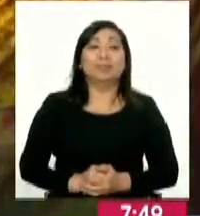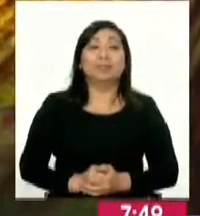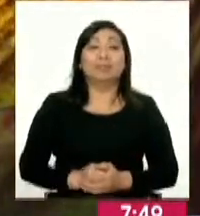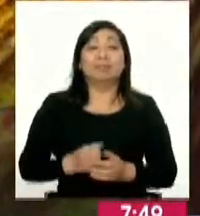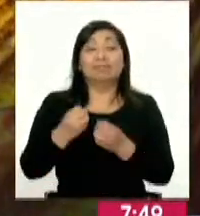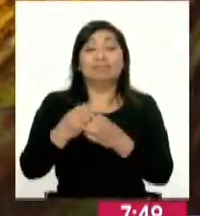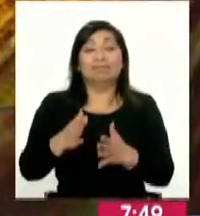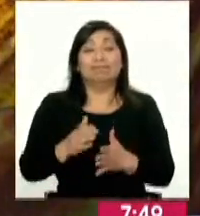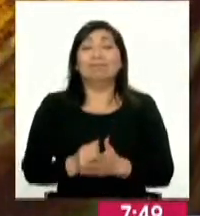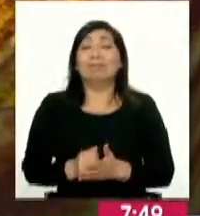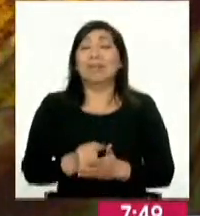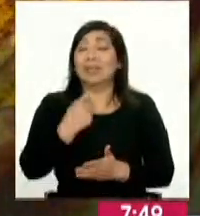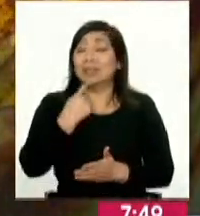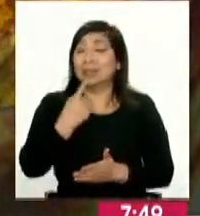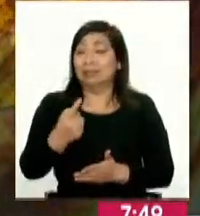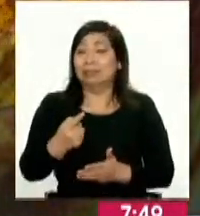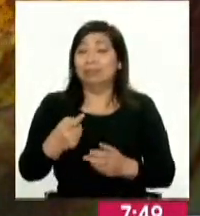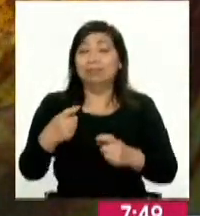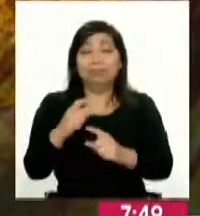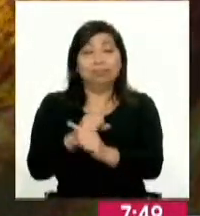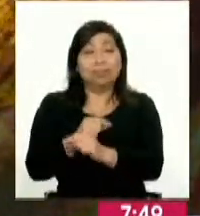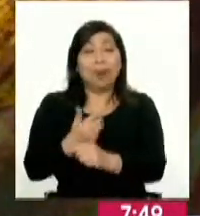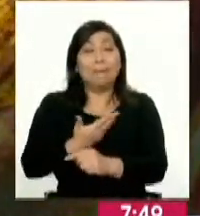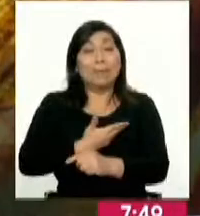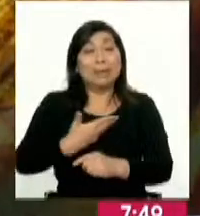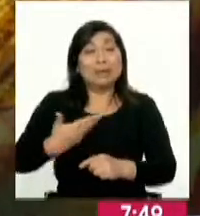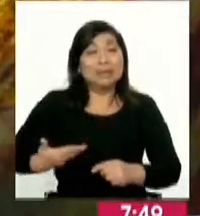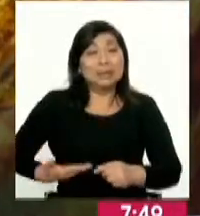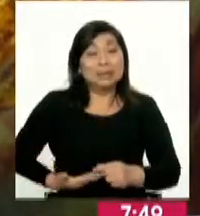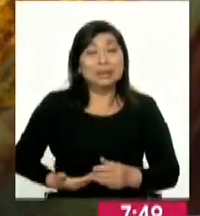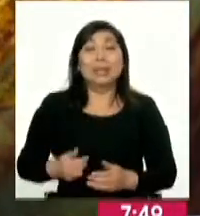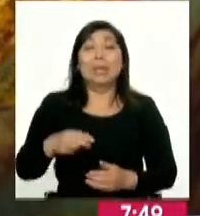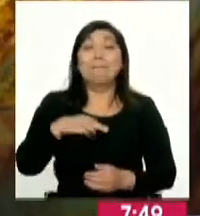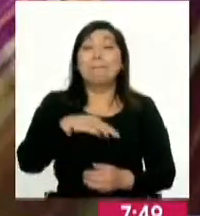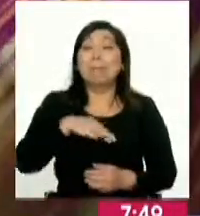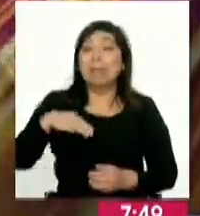ha renunciado y lo hizo público a través de sus redes sociales el presidente del consejo de ministros Aníbal Toro